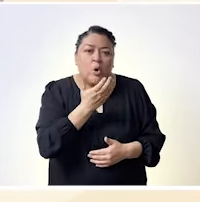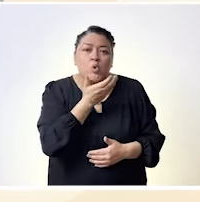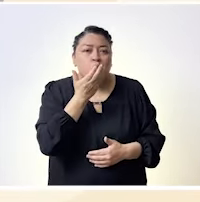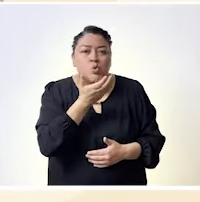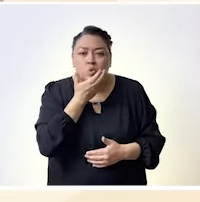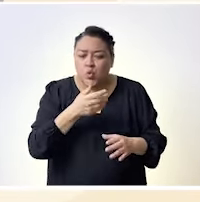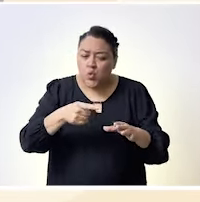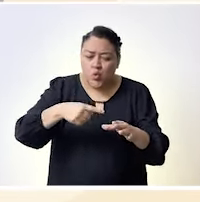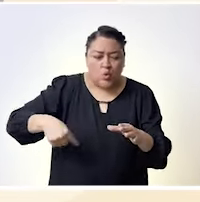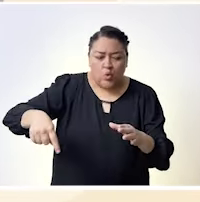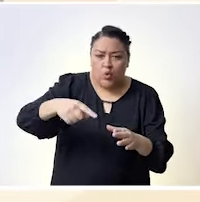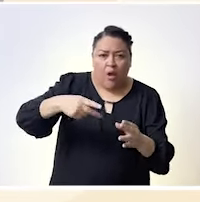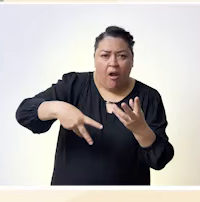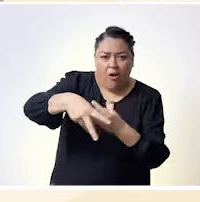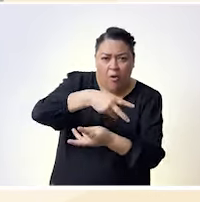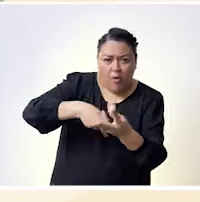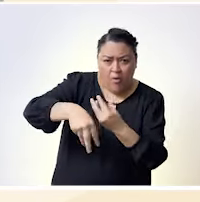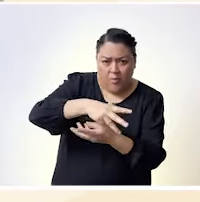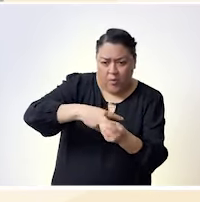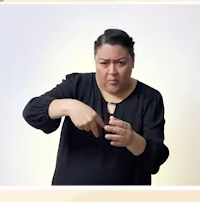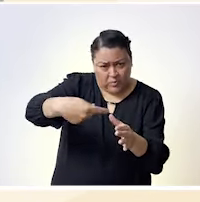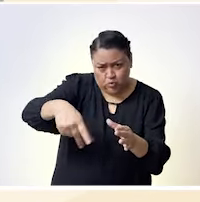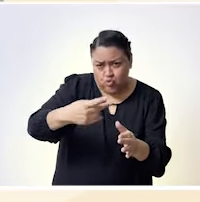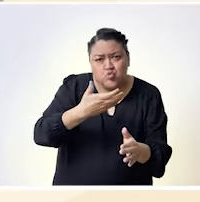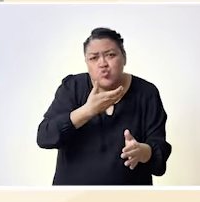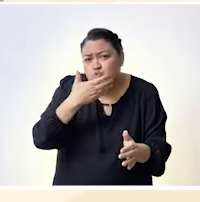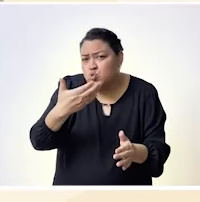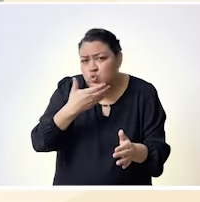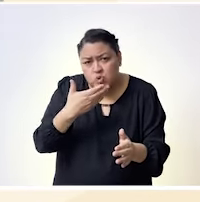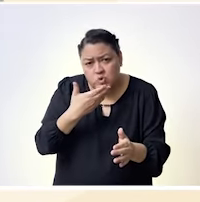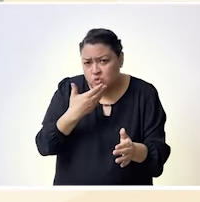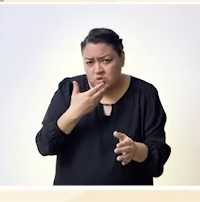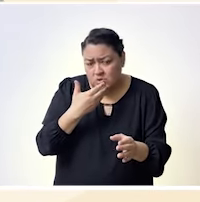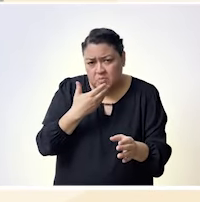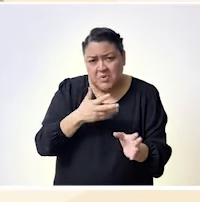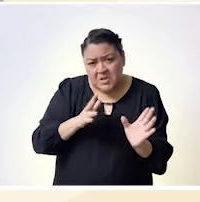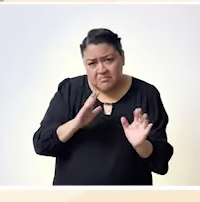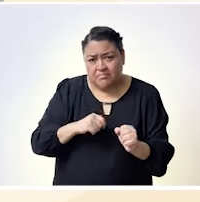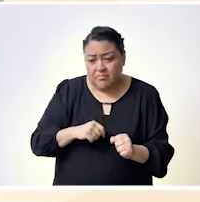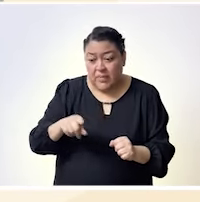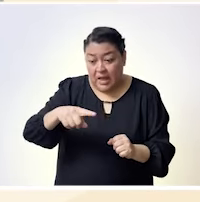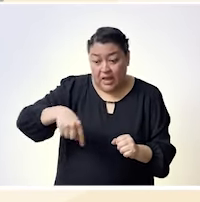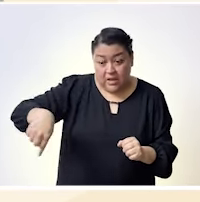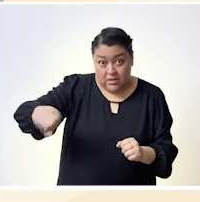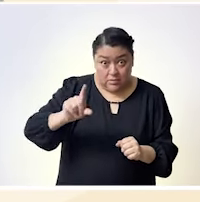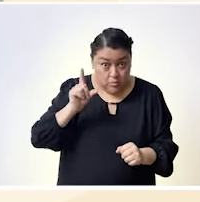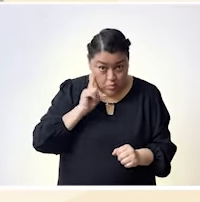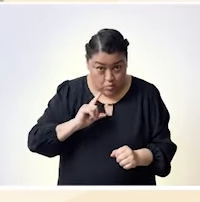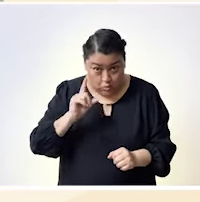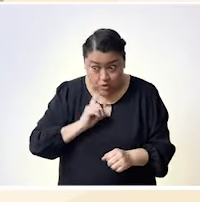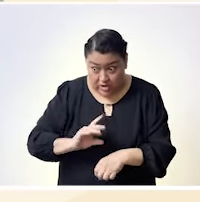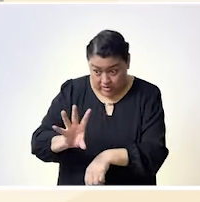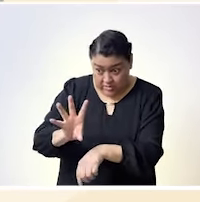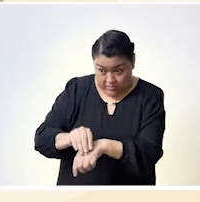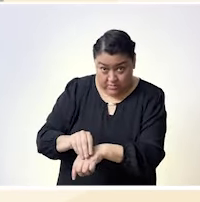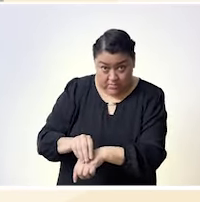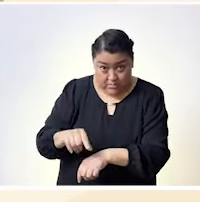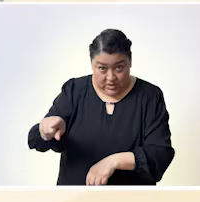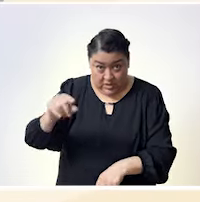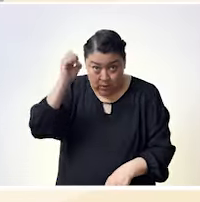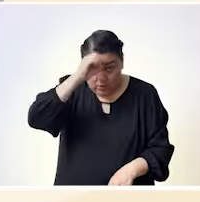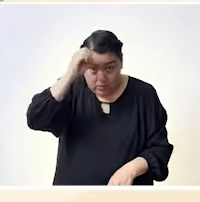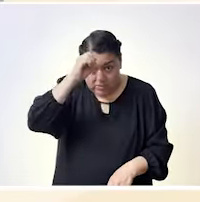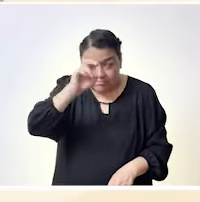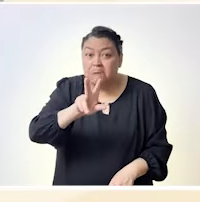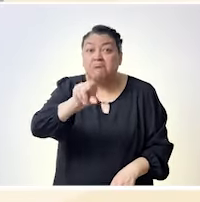puedes ¿no? y entonces yo siempre he dicho que la parte cultural y la parte de usos y costumbres en los pueblos originarios no es malo